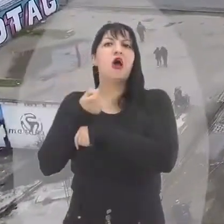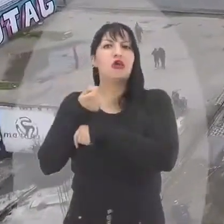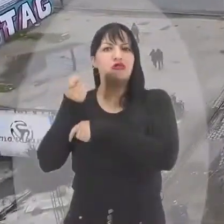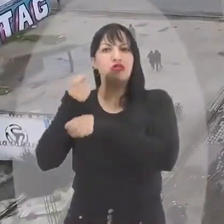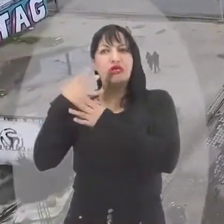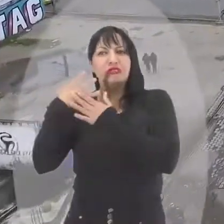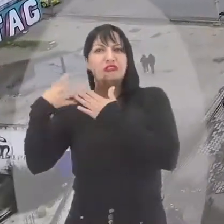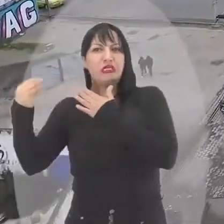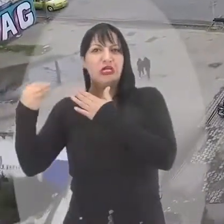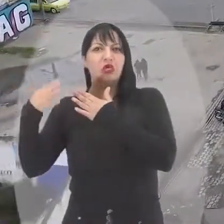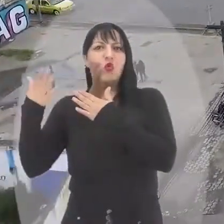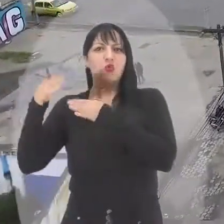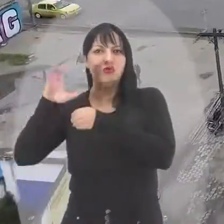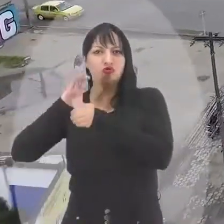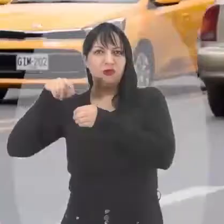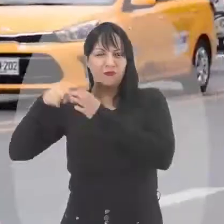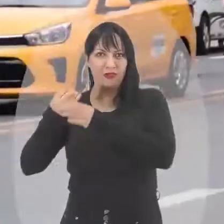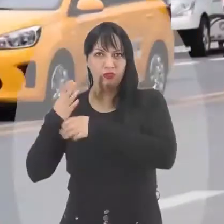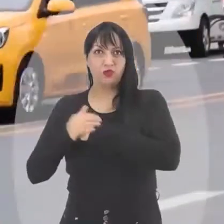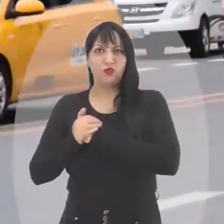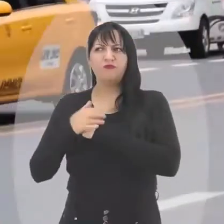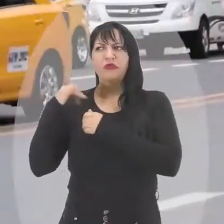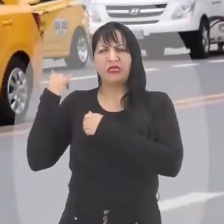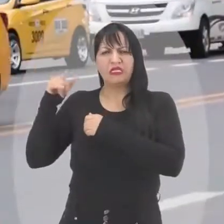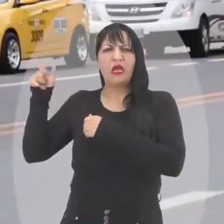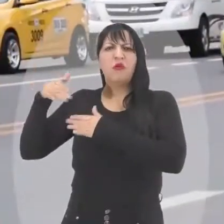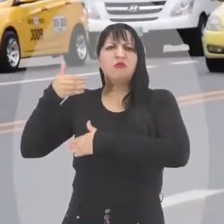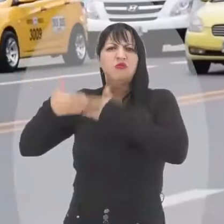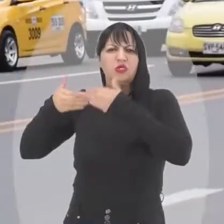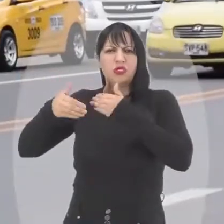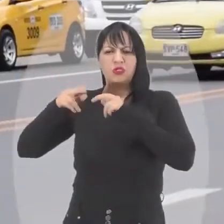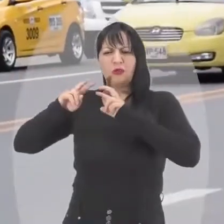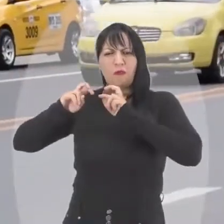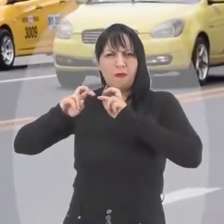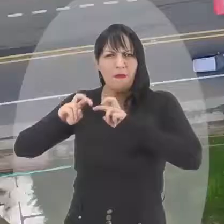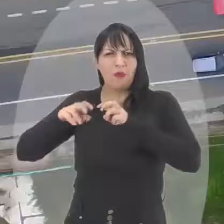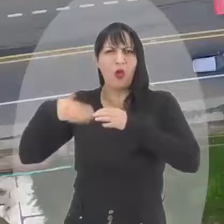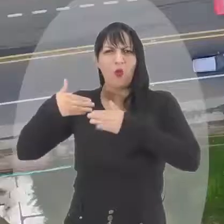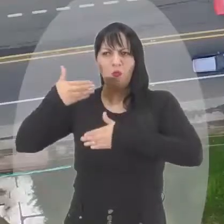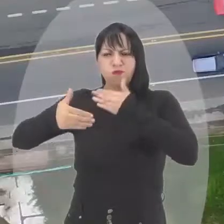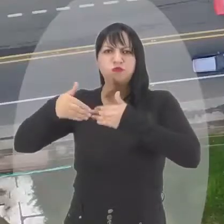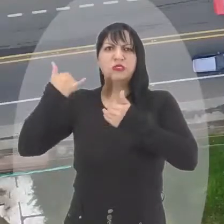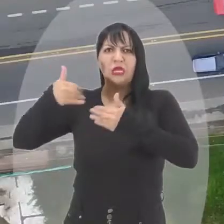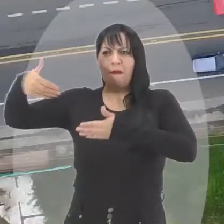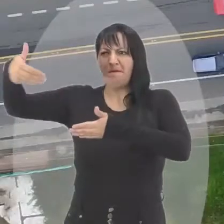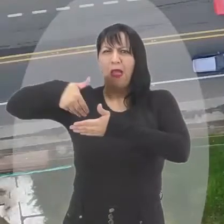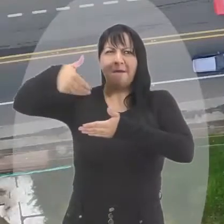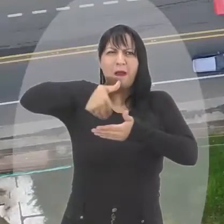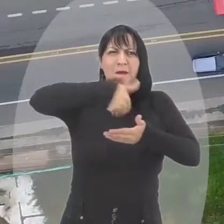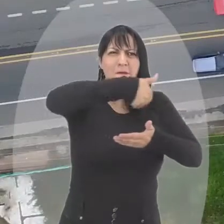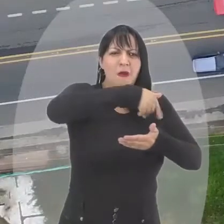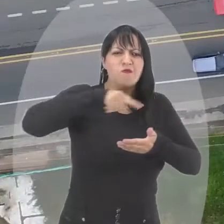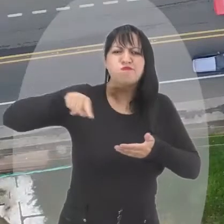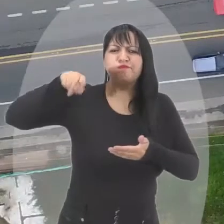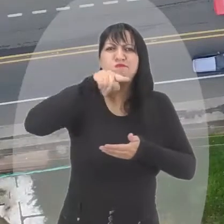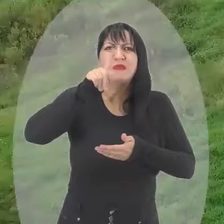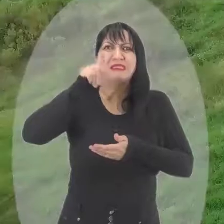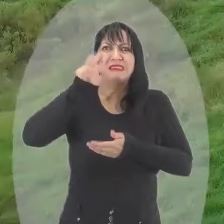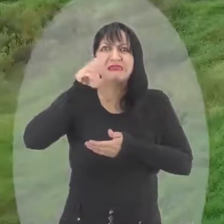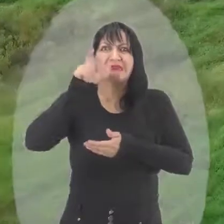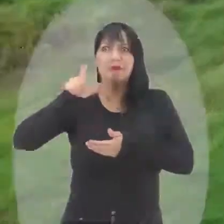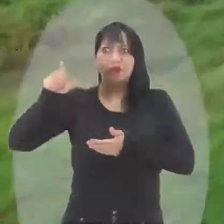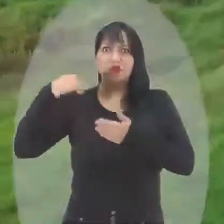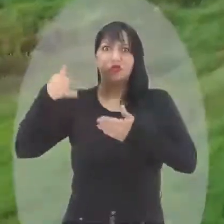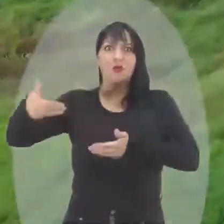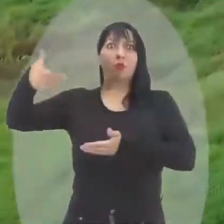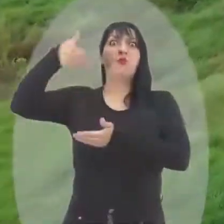acceso y salida sur de la ciudad? Es un proceso que en interventoría ha venido avanzando, que ya tuvo recepción de propuestas, más